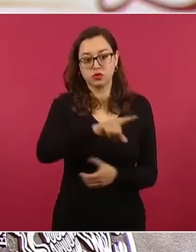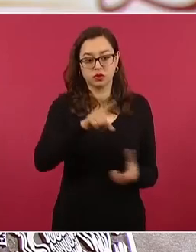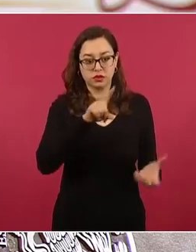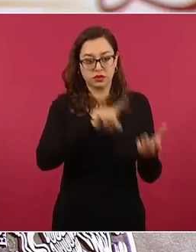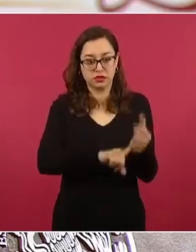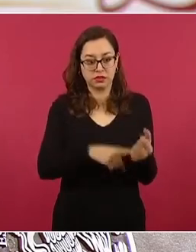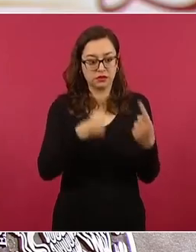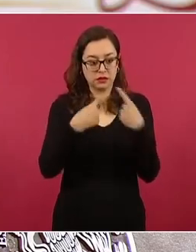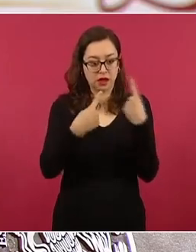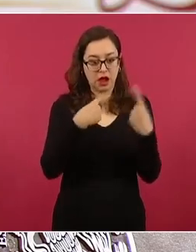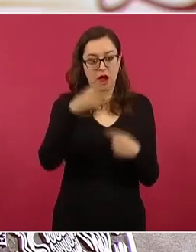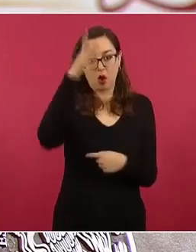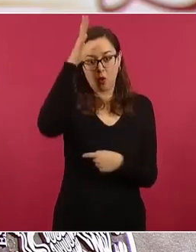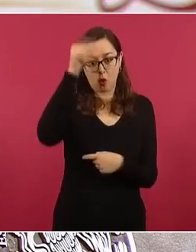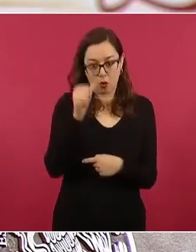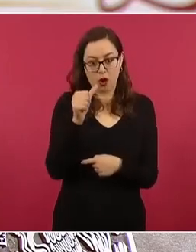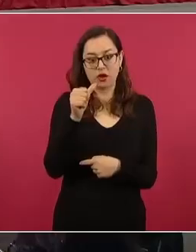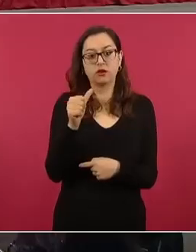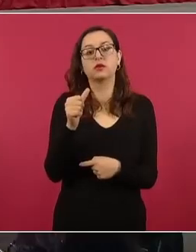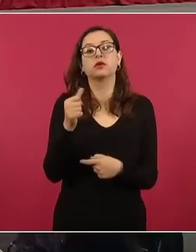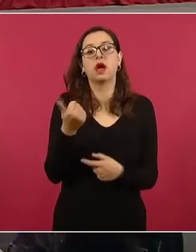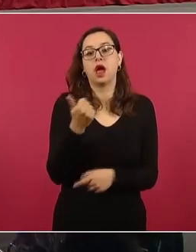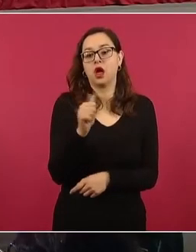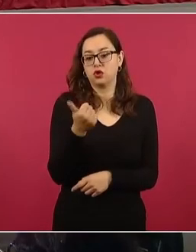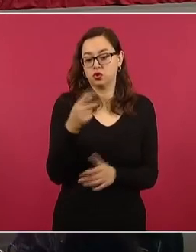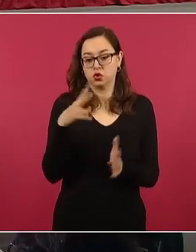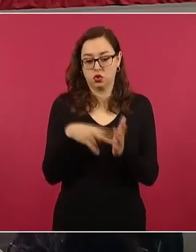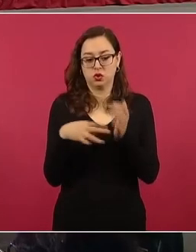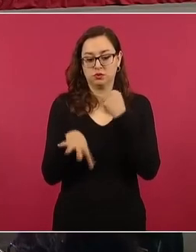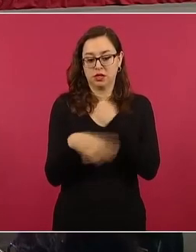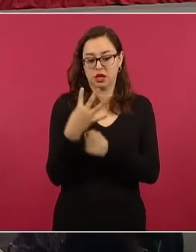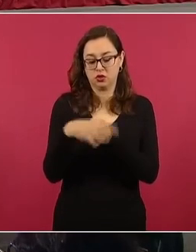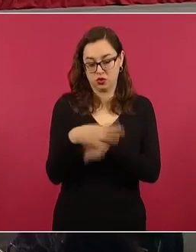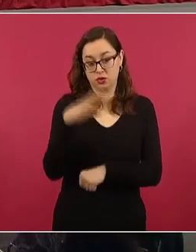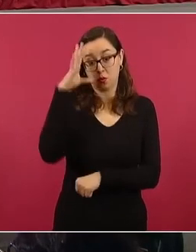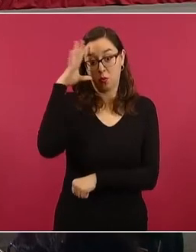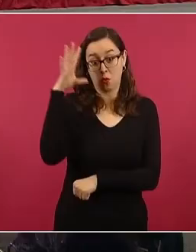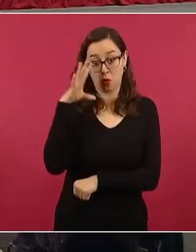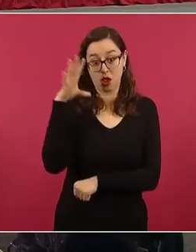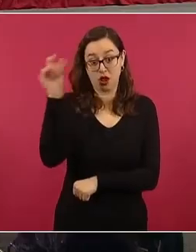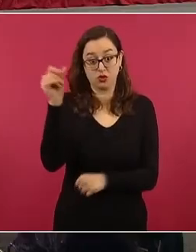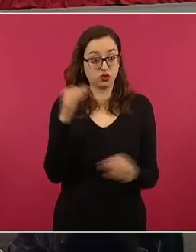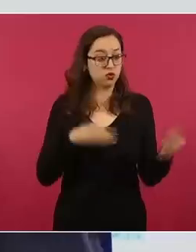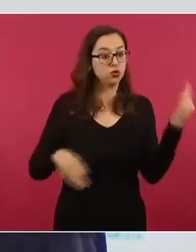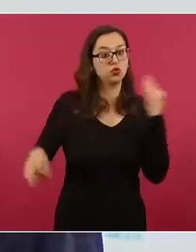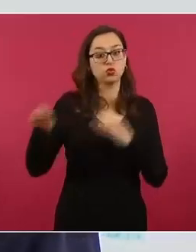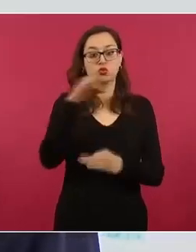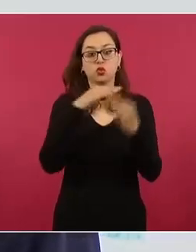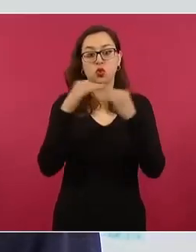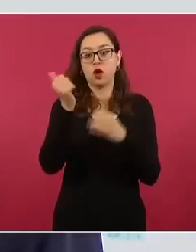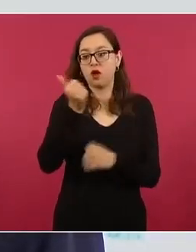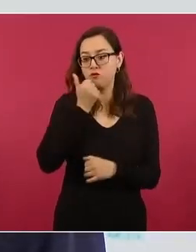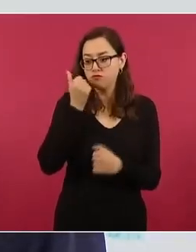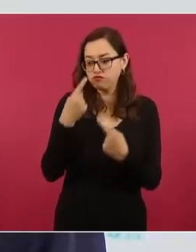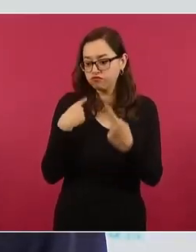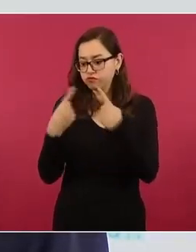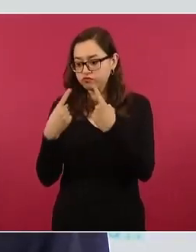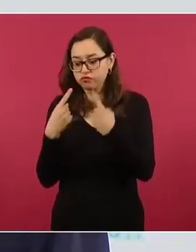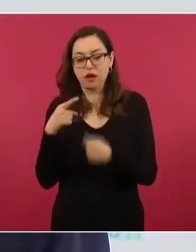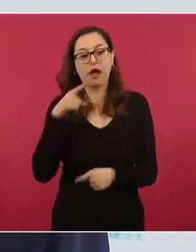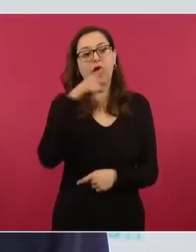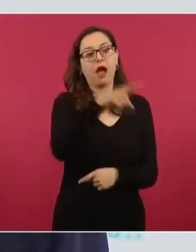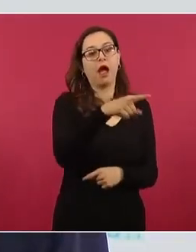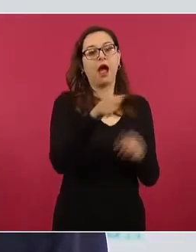se celebró en el estado de Morelos en agosto de 2014, donde se resolvió que la normal de Ayotzinapa fuera sede